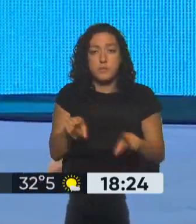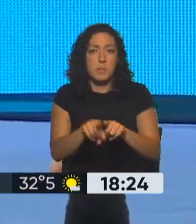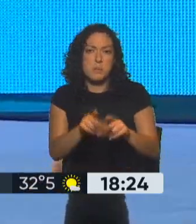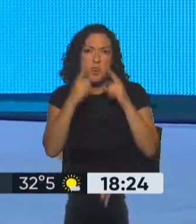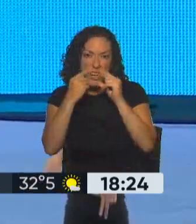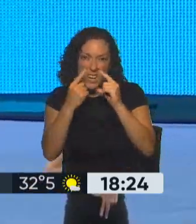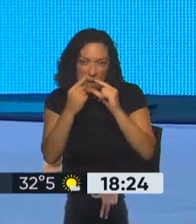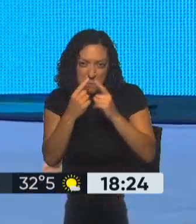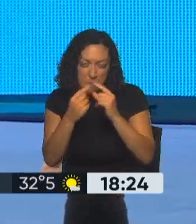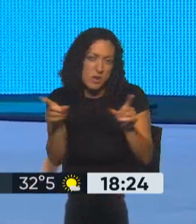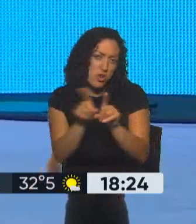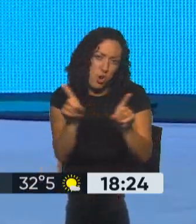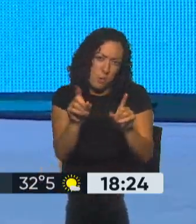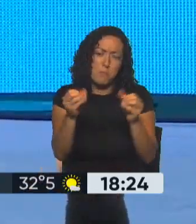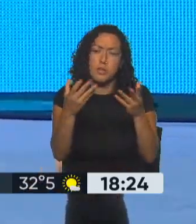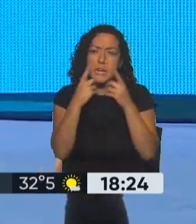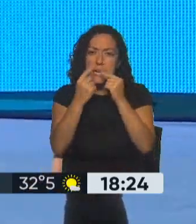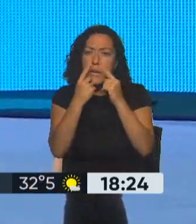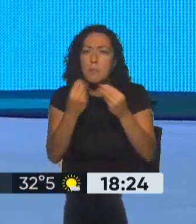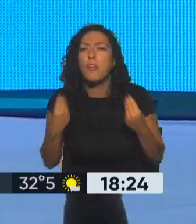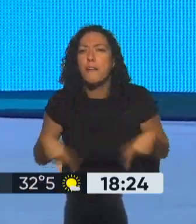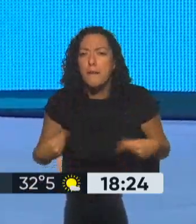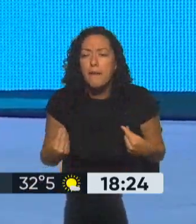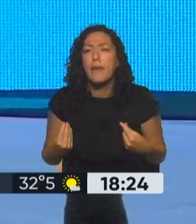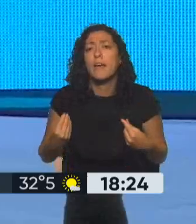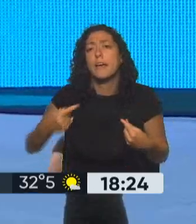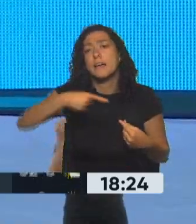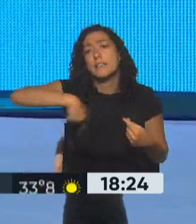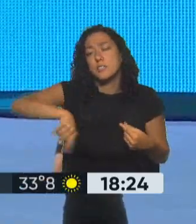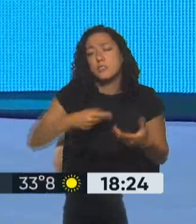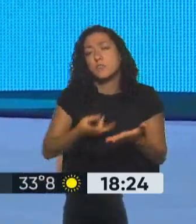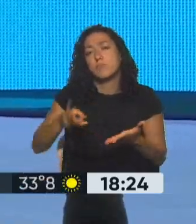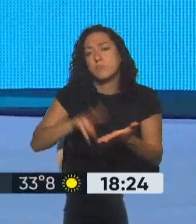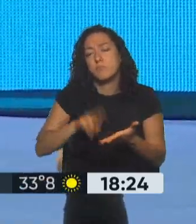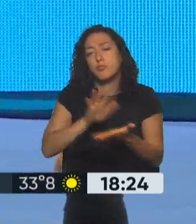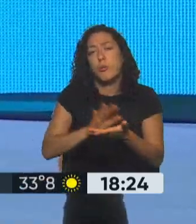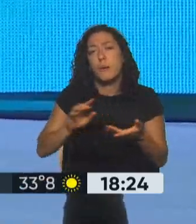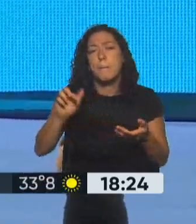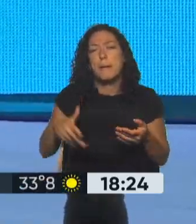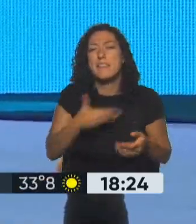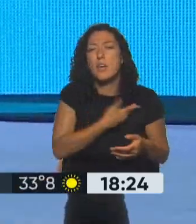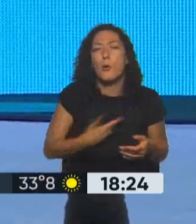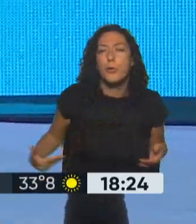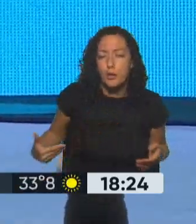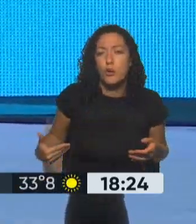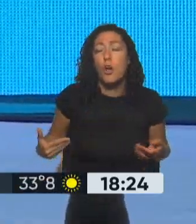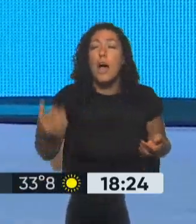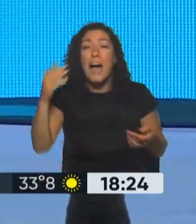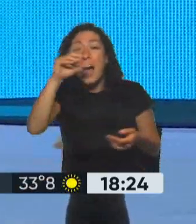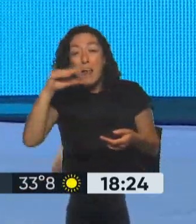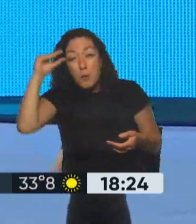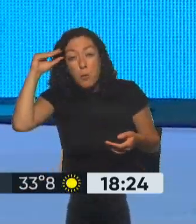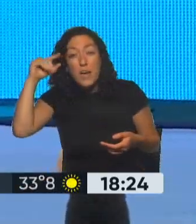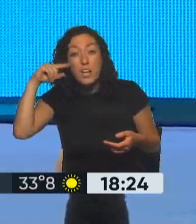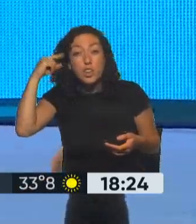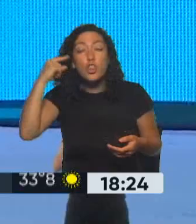porque lo que se venía reclamando era una mesa para discutir, que se reclama nuevamente, por supuesto, políticas de gobierno. Alberto Fernández dice, esta es